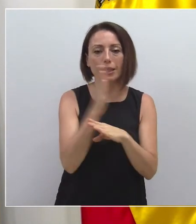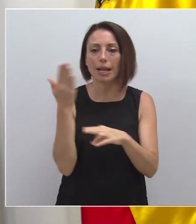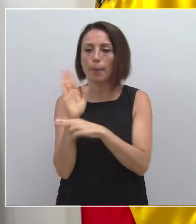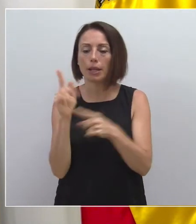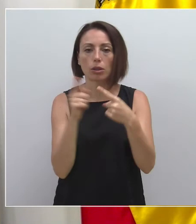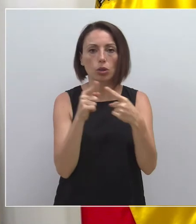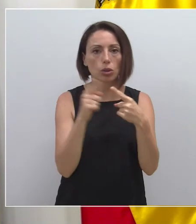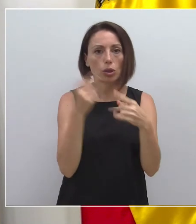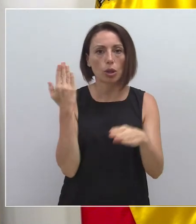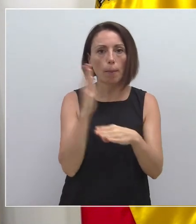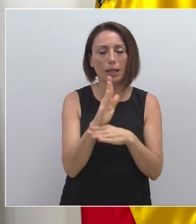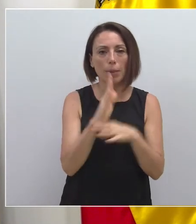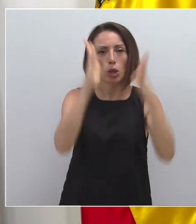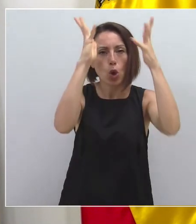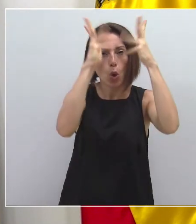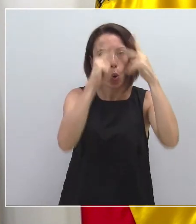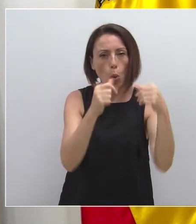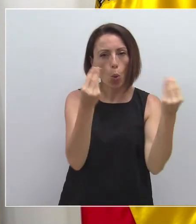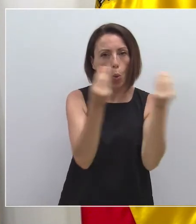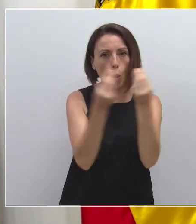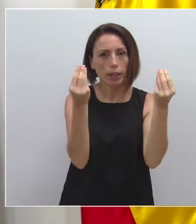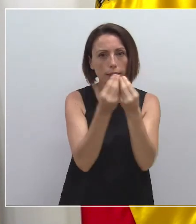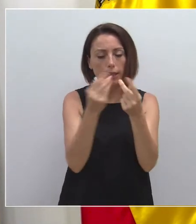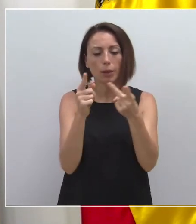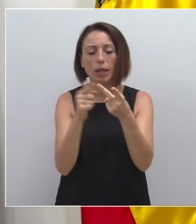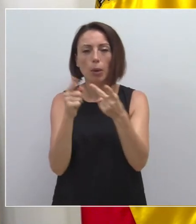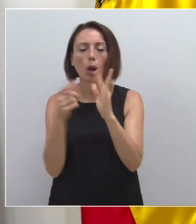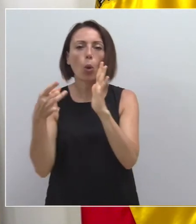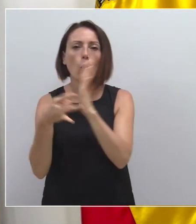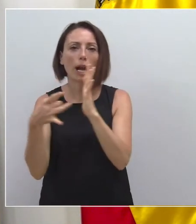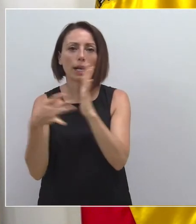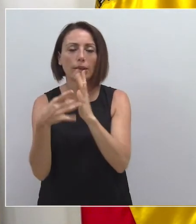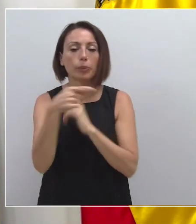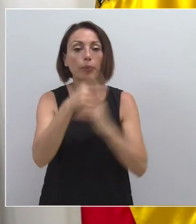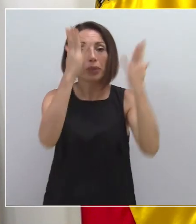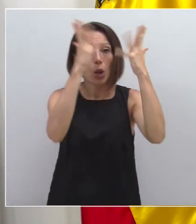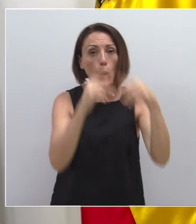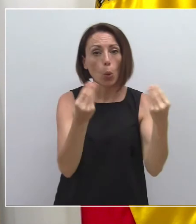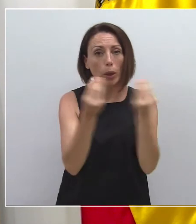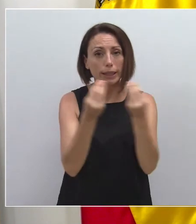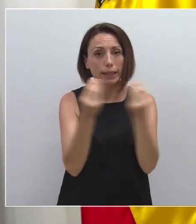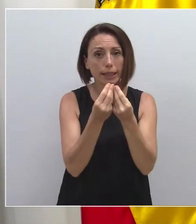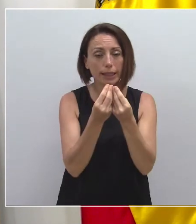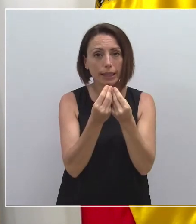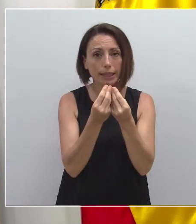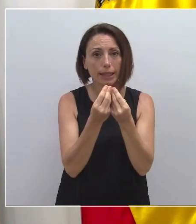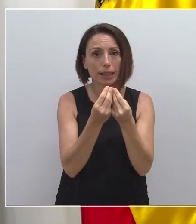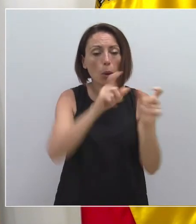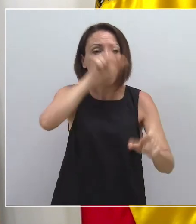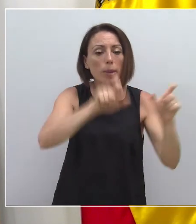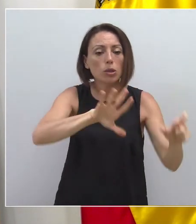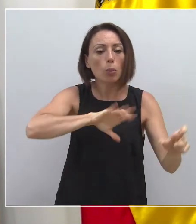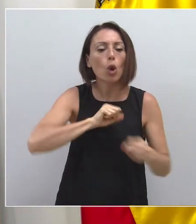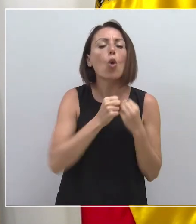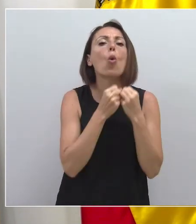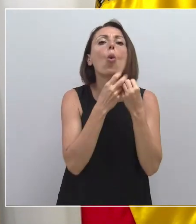Primero, un planteamiento cuantitativo y, después, un planteamiento cualitativo. El planteamiento cuantitativo es el número de casos. Y dentro